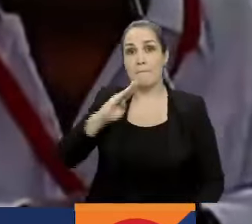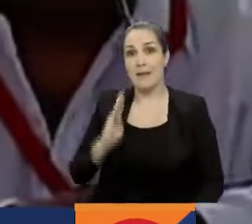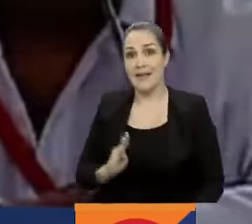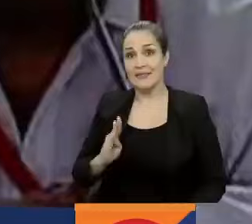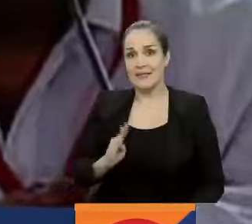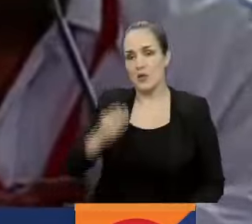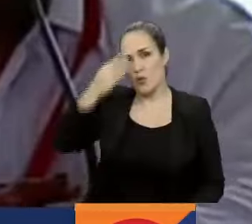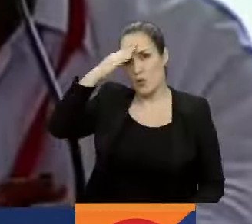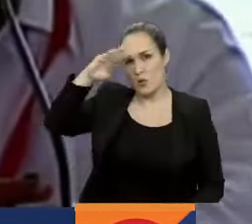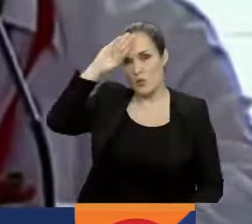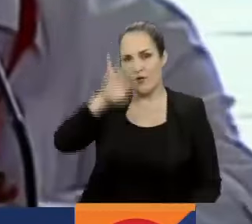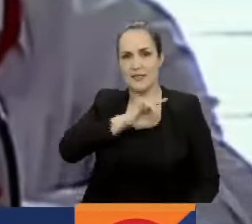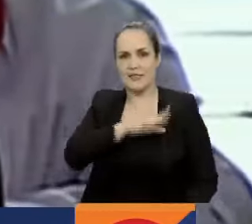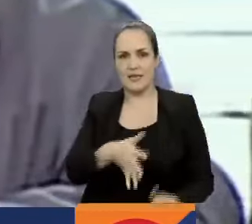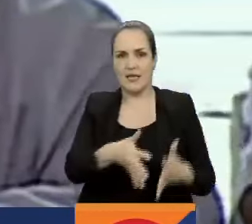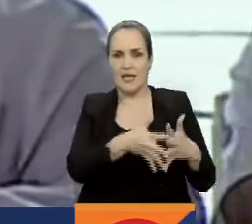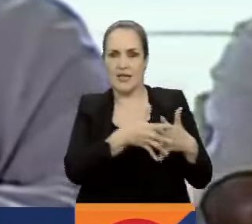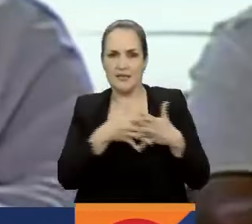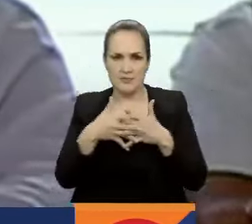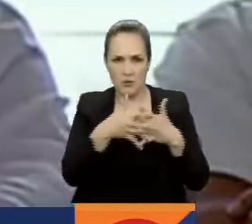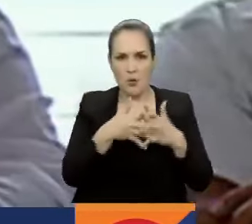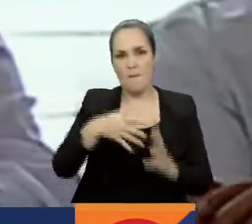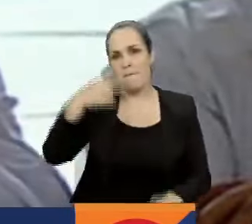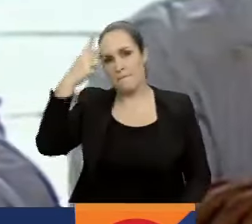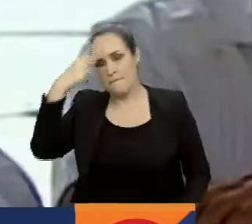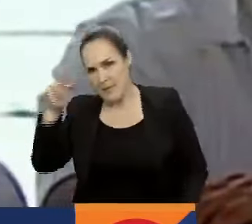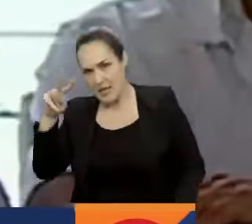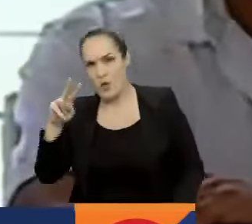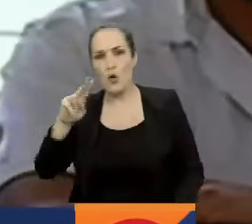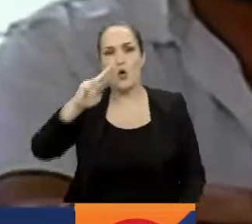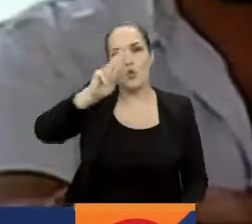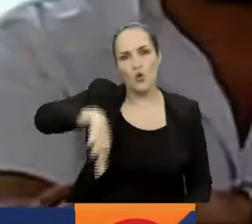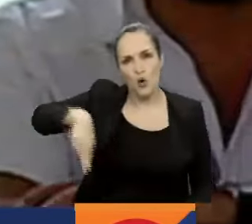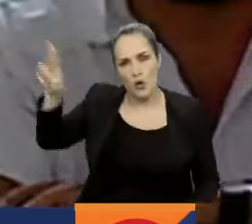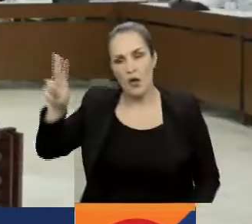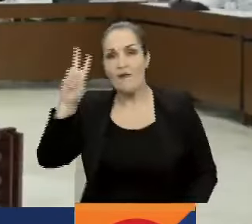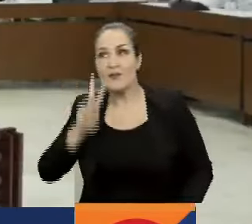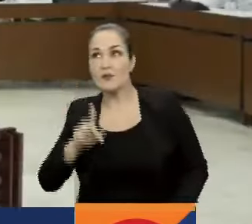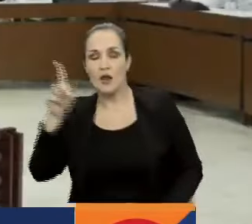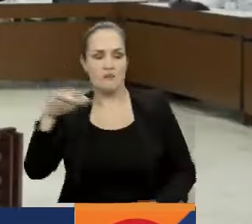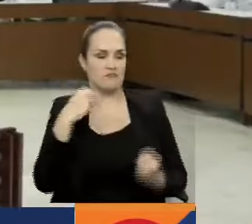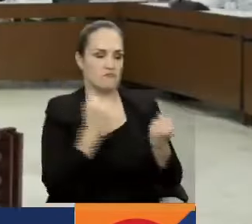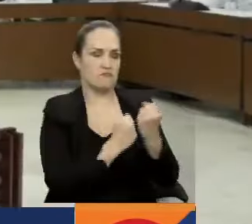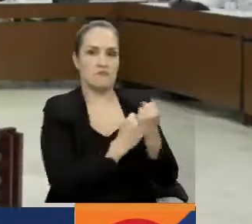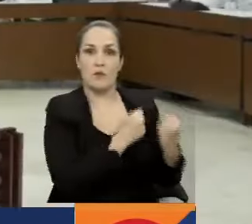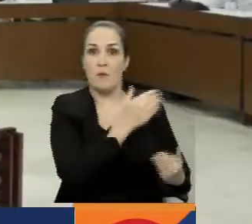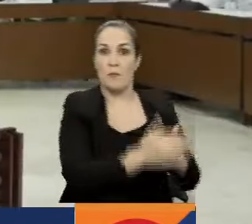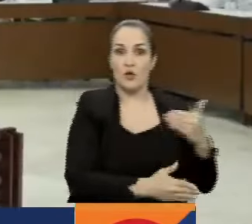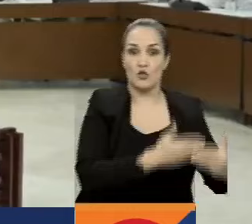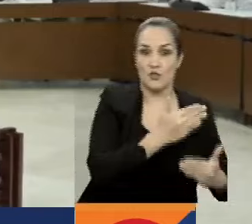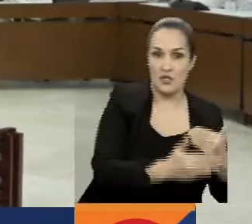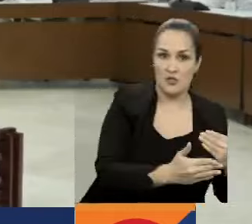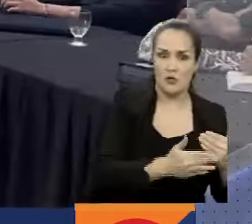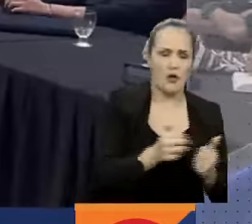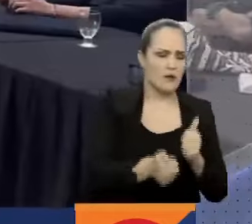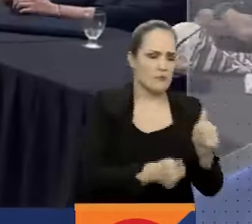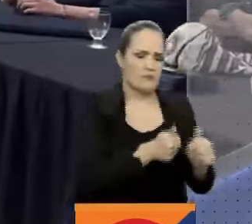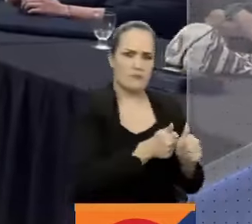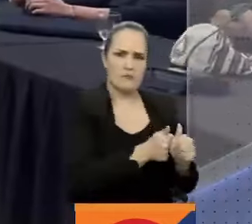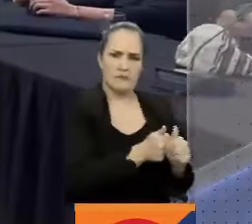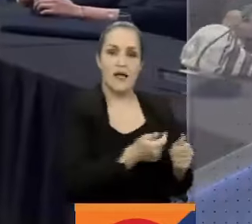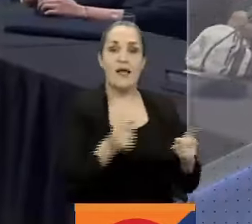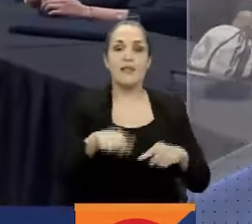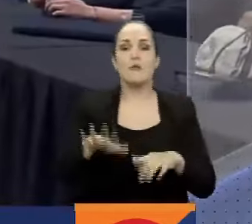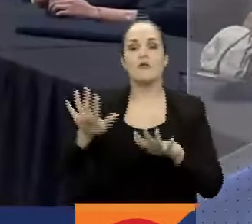Cuba, Chile, Estados Unidos, mexicanos, Noruega y Venezuela son los países garantes de este proceso y los acompañantes permanentes son la